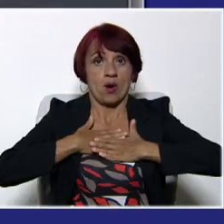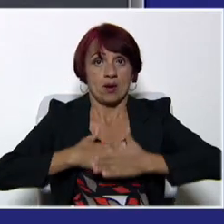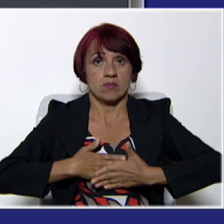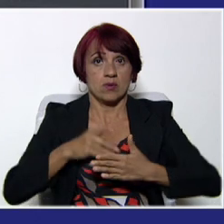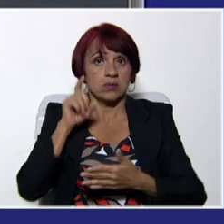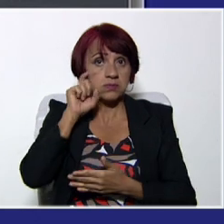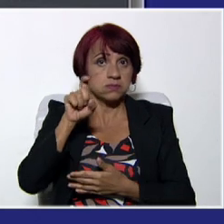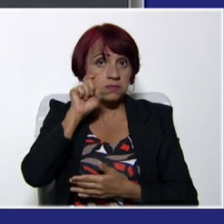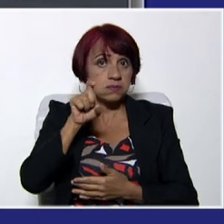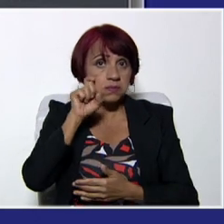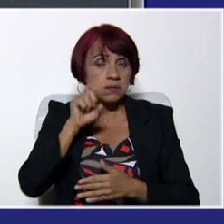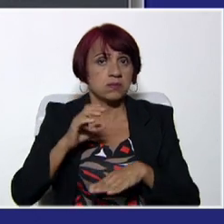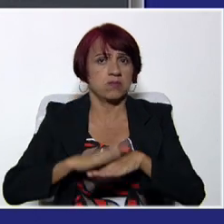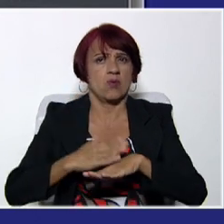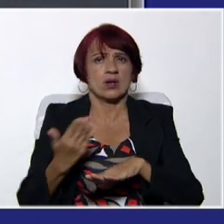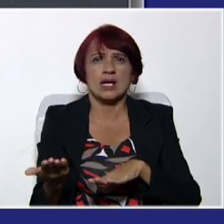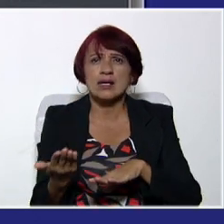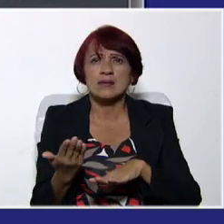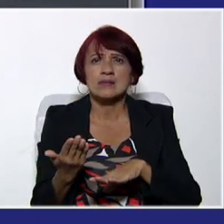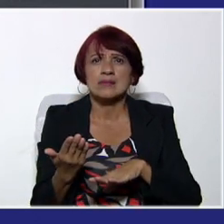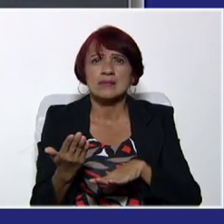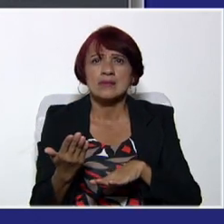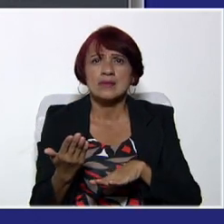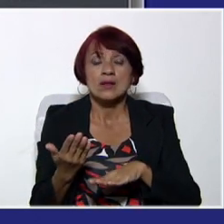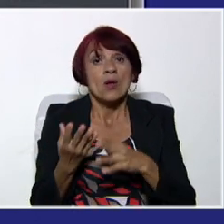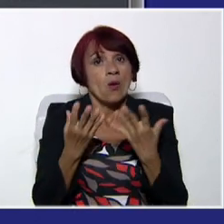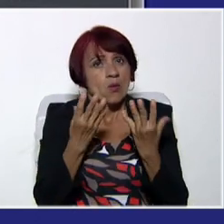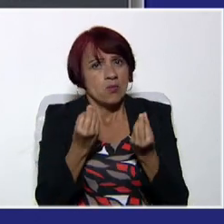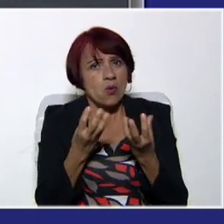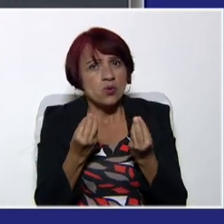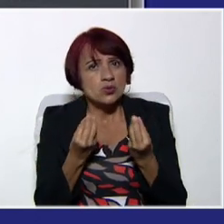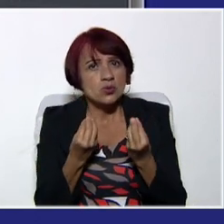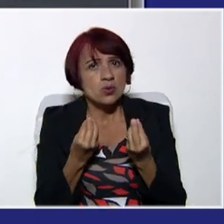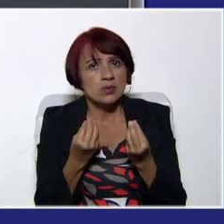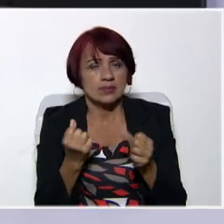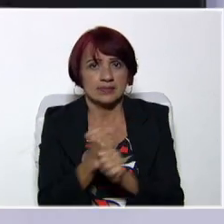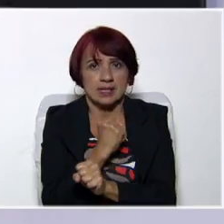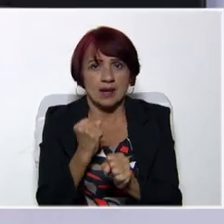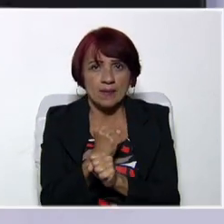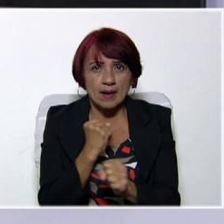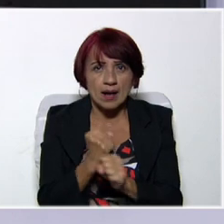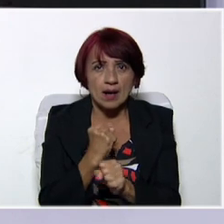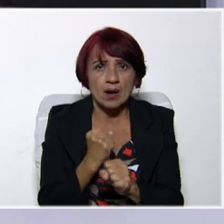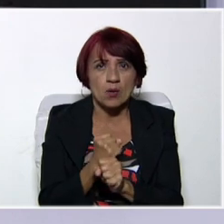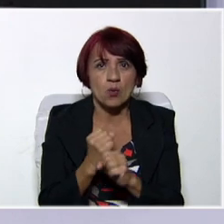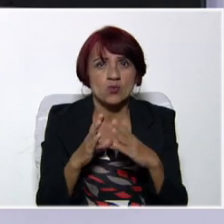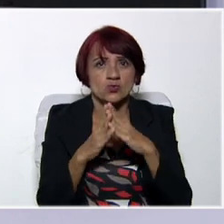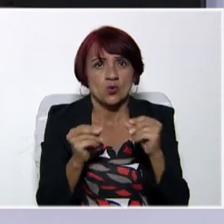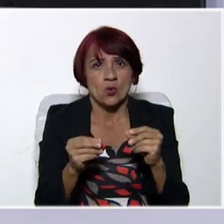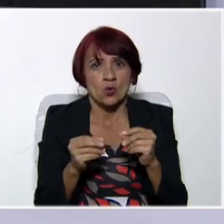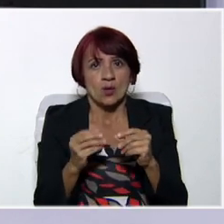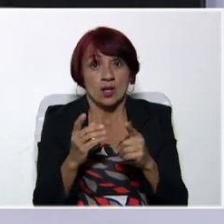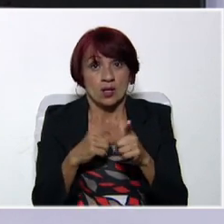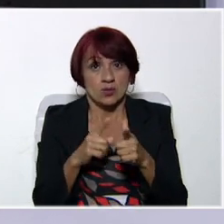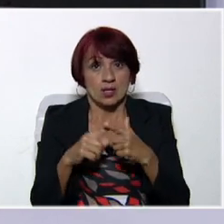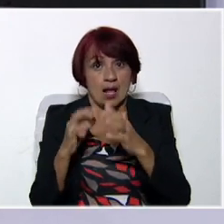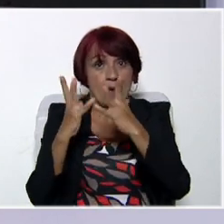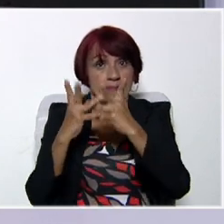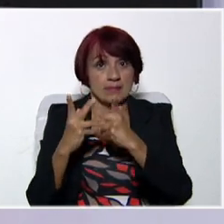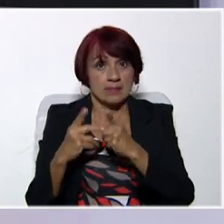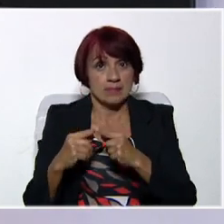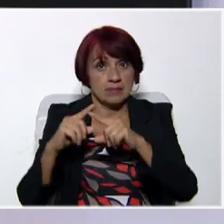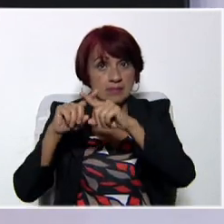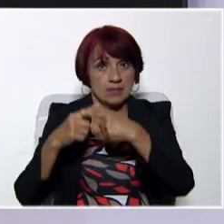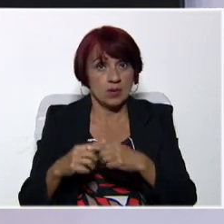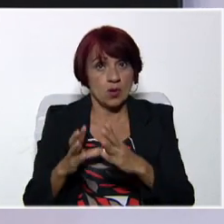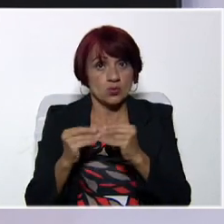importante por qué. Fíjense. Muchos puestos de trabajo, por lo menos el head manager, que es el administrador principal, estamos